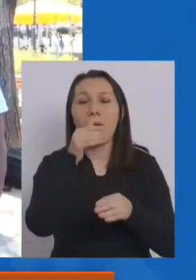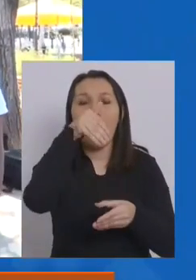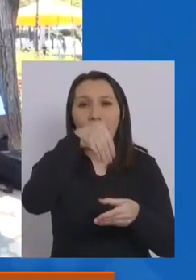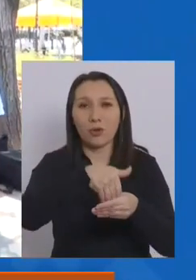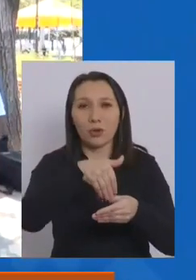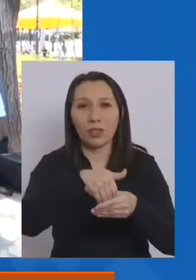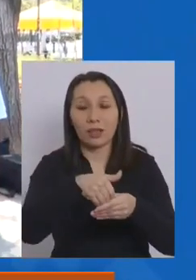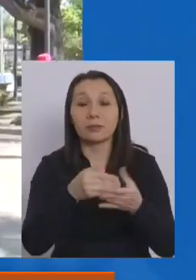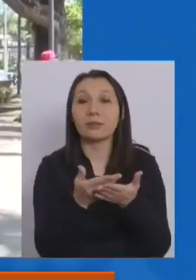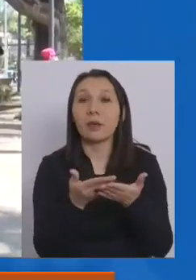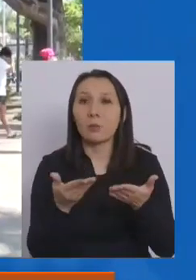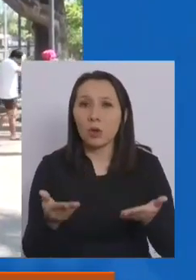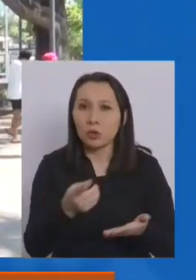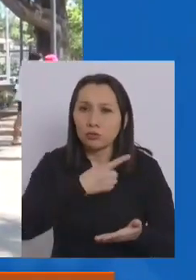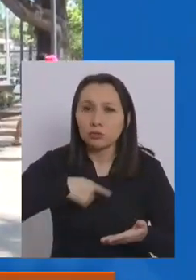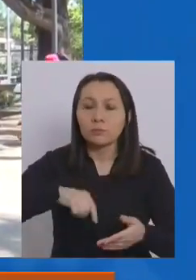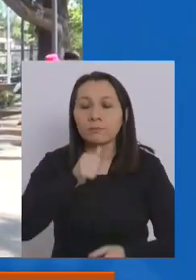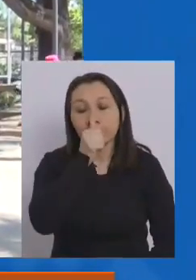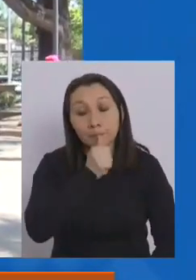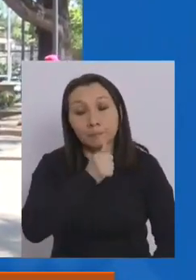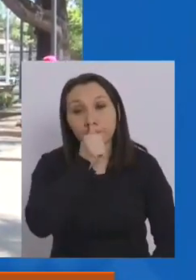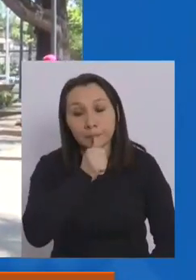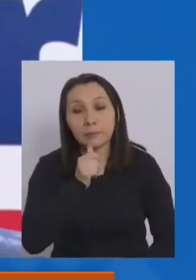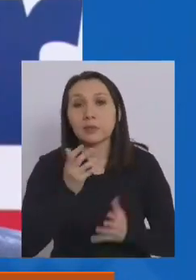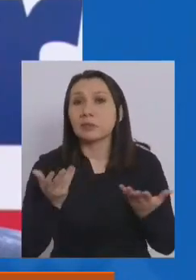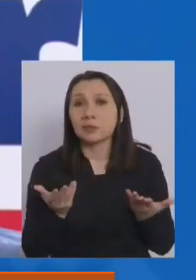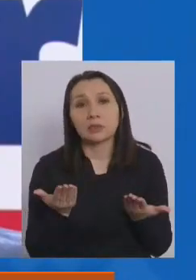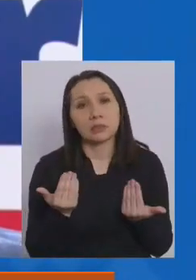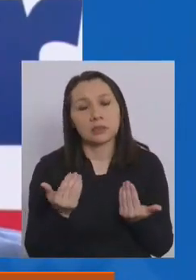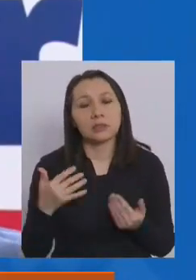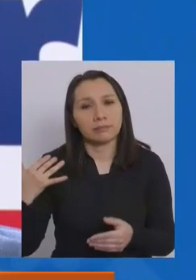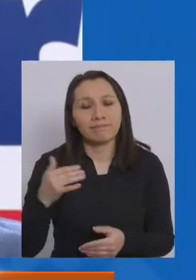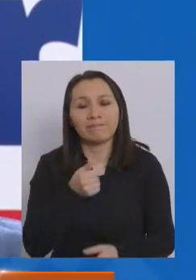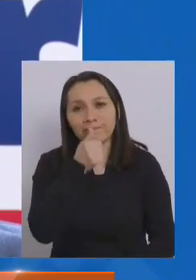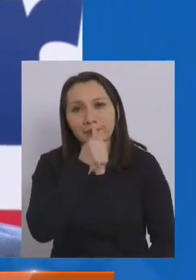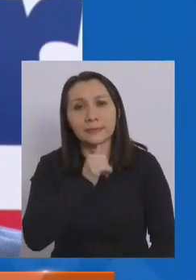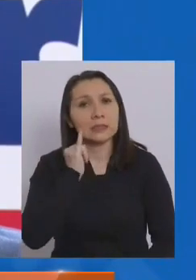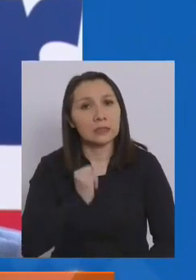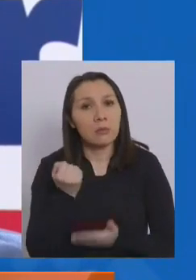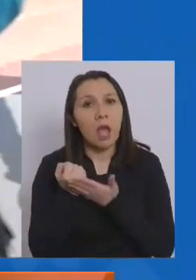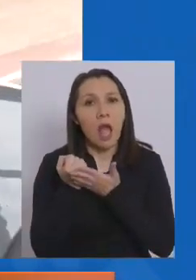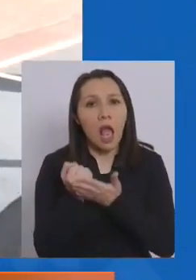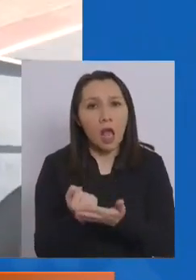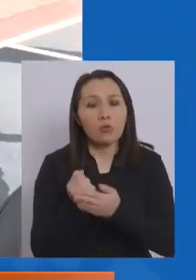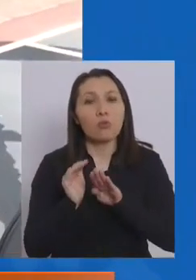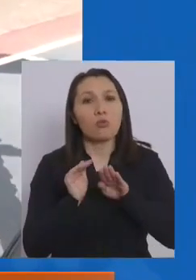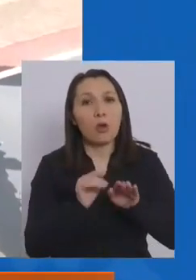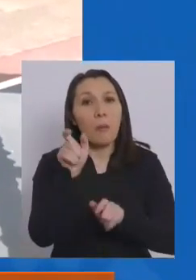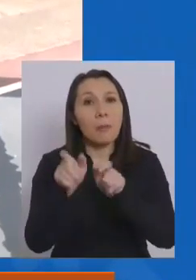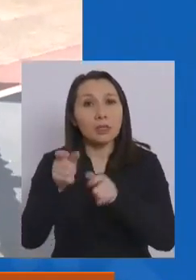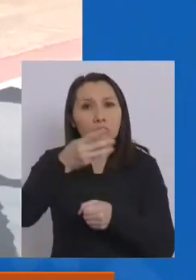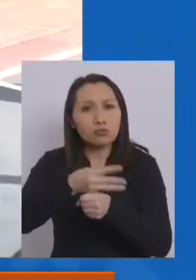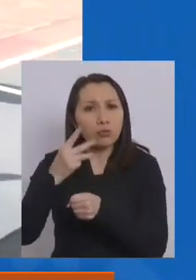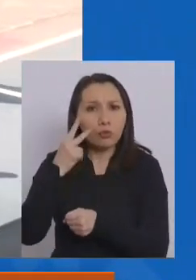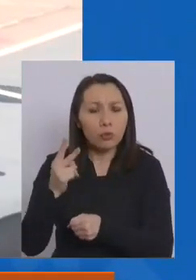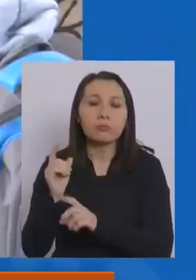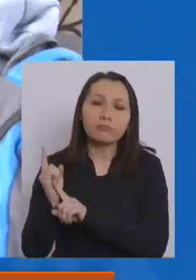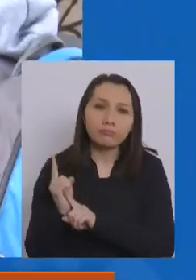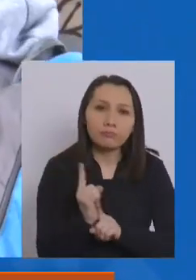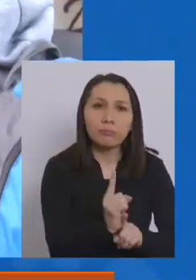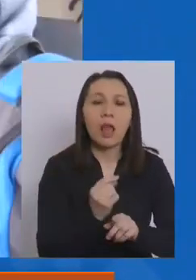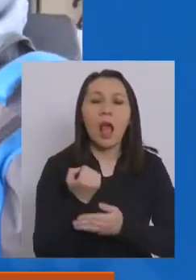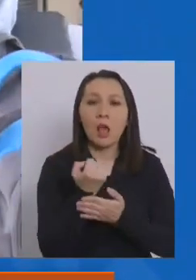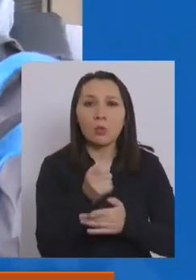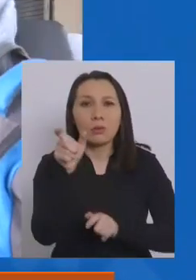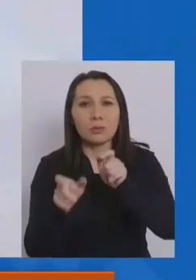votación. Y por eso tenemos que tener paciencia. Paciencia siempre ayudando y apoyando a las personas mayores, a las